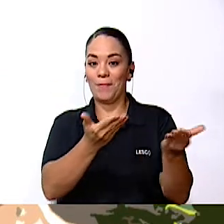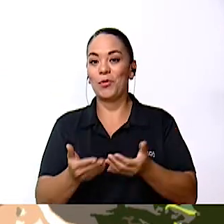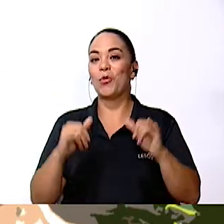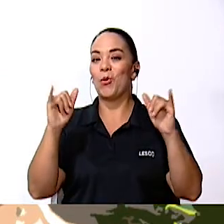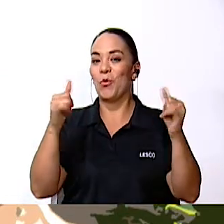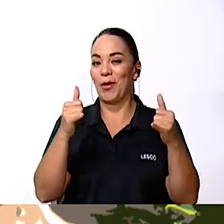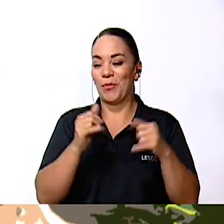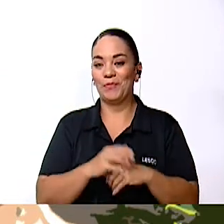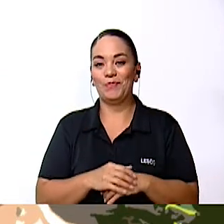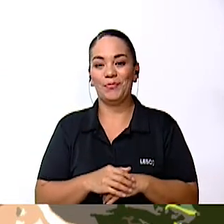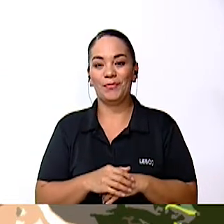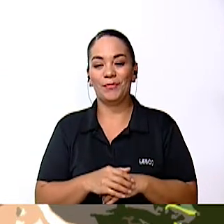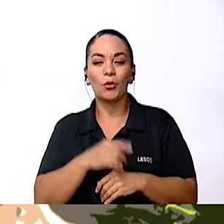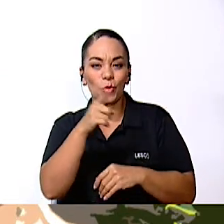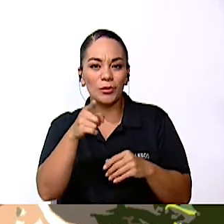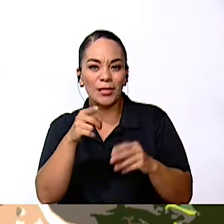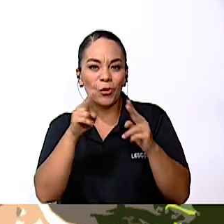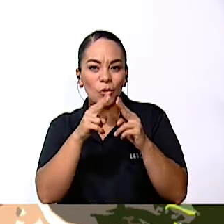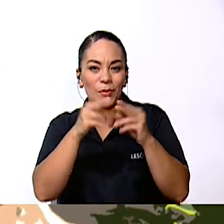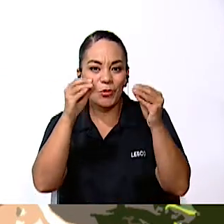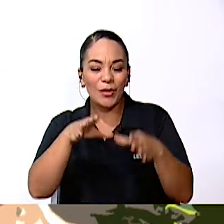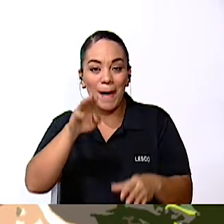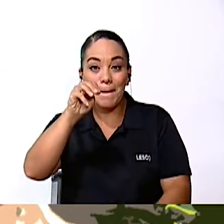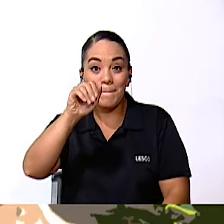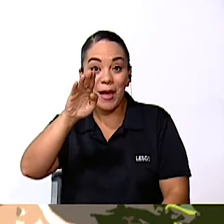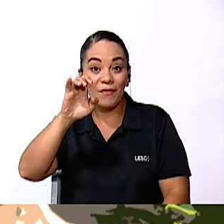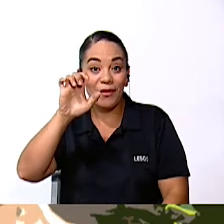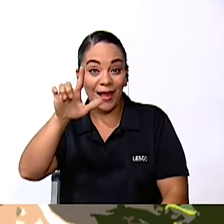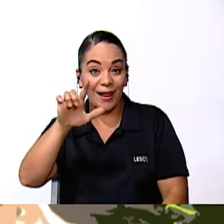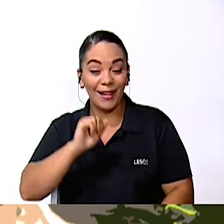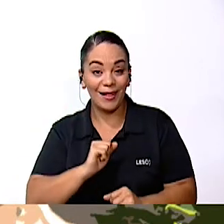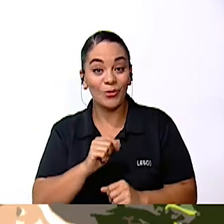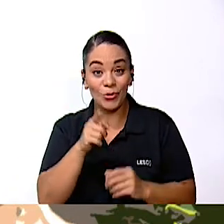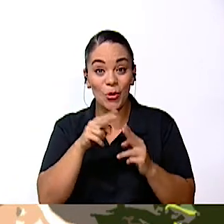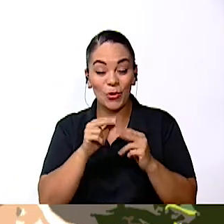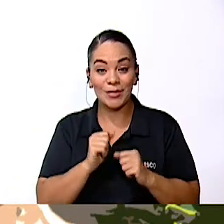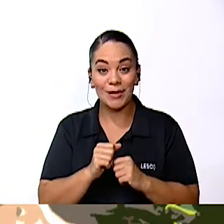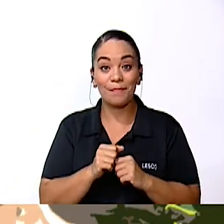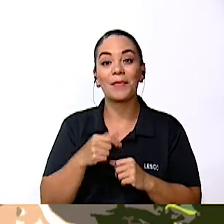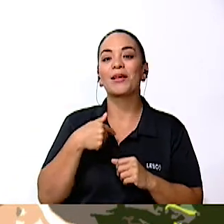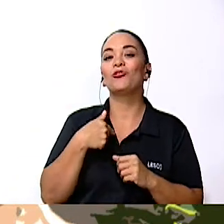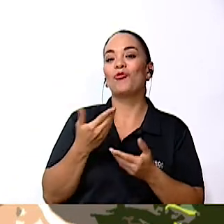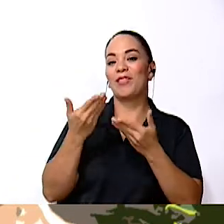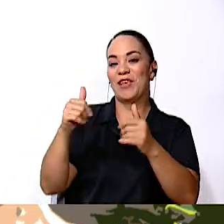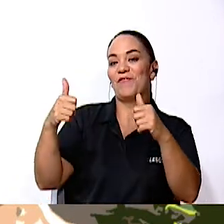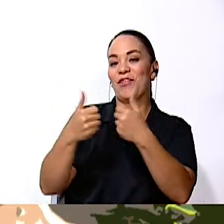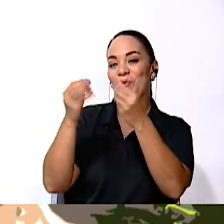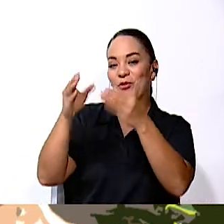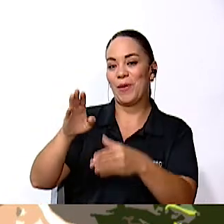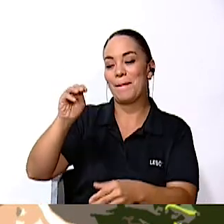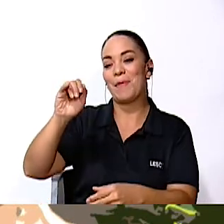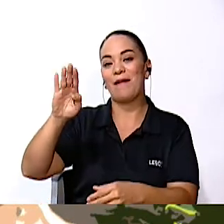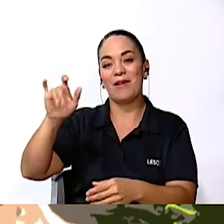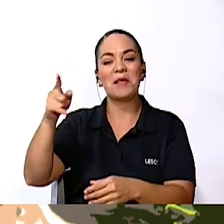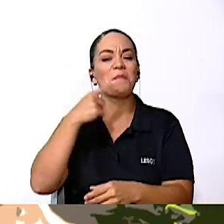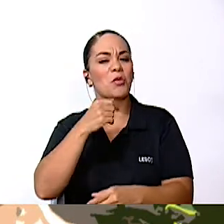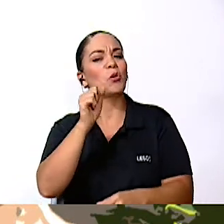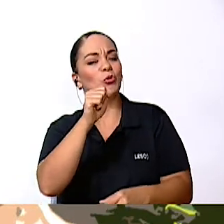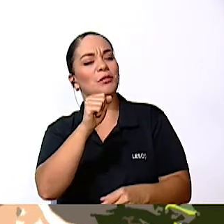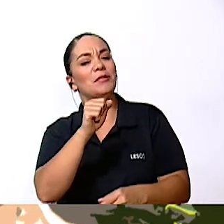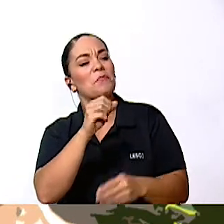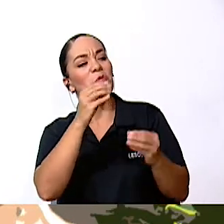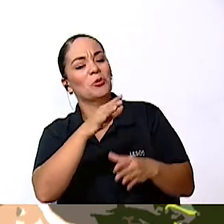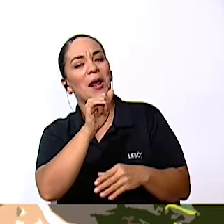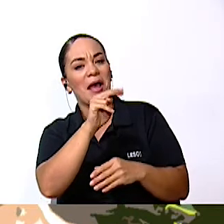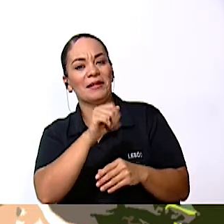dije A la profe Mabel ¿Ustedes conocen A la profe Mabel? Ah, bueno La profe Mabel Yo le puse un reto Ella me dijo Sí, profe Ana Con mucho gusto Vamos a ver Si